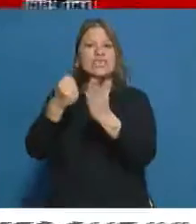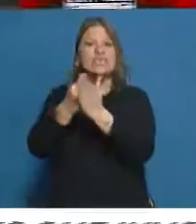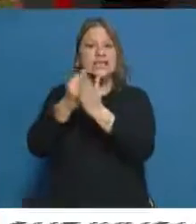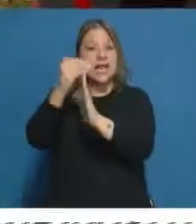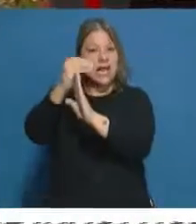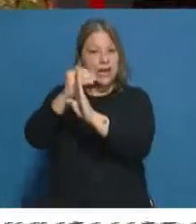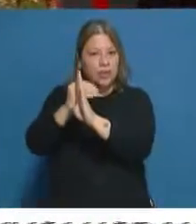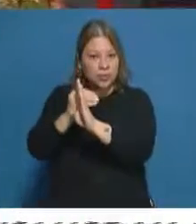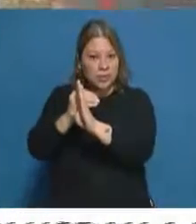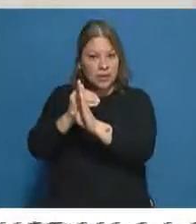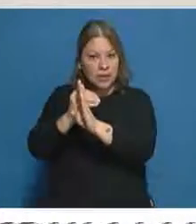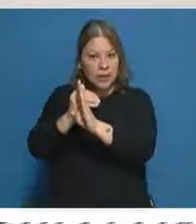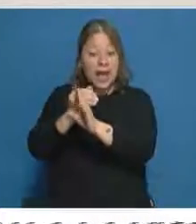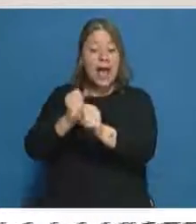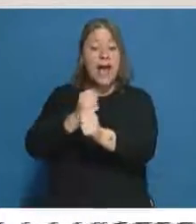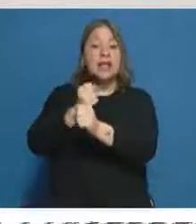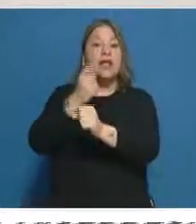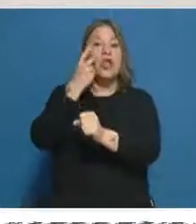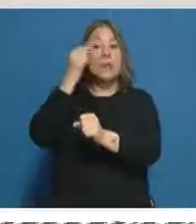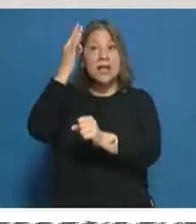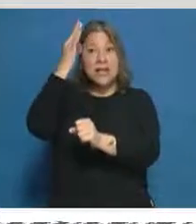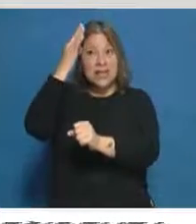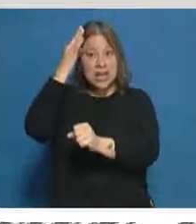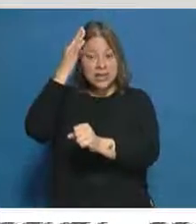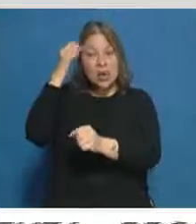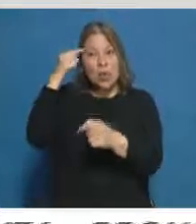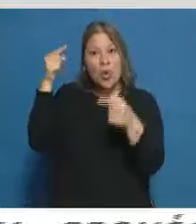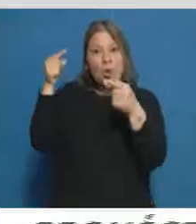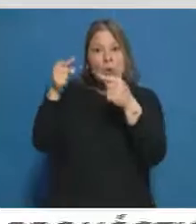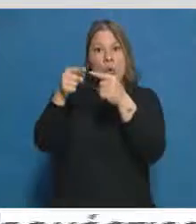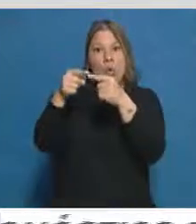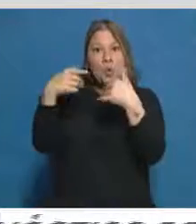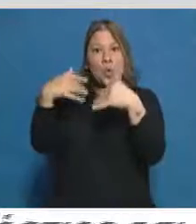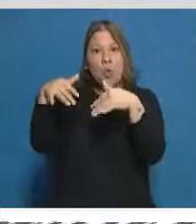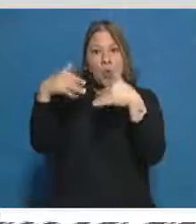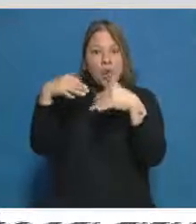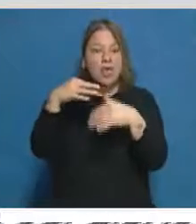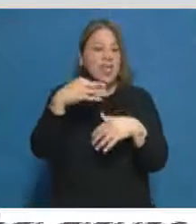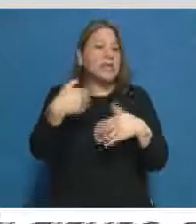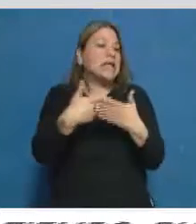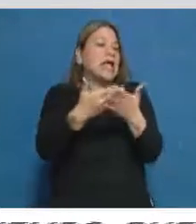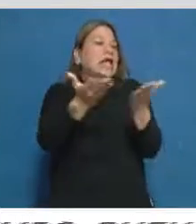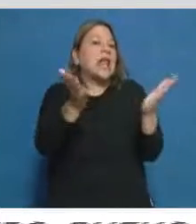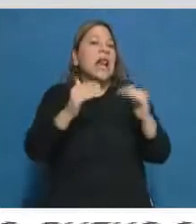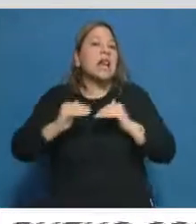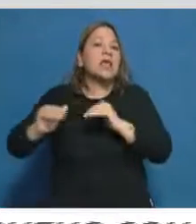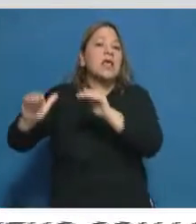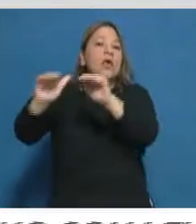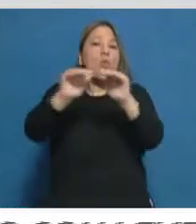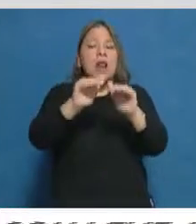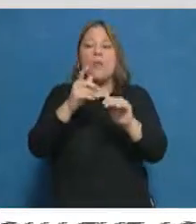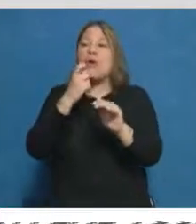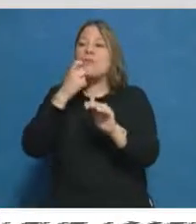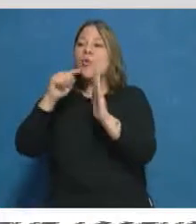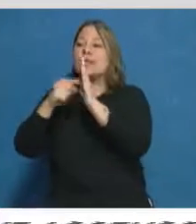viales a 2030. Un objetivo que es ambicioso. Pero que debería ser general, digo, no por poner como ejemplo a CABA,